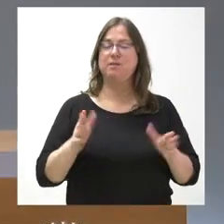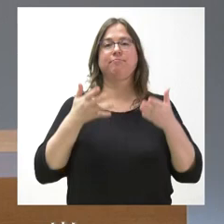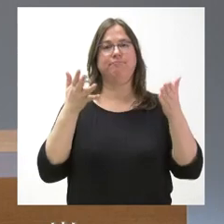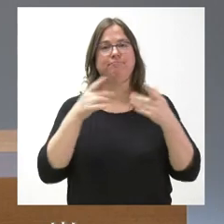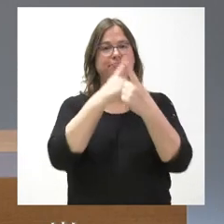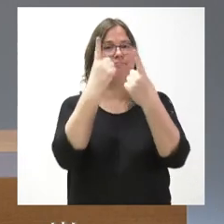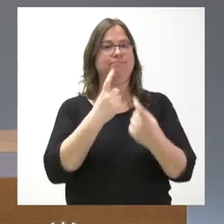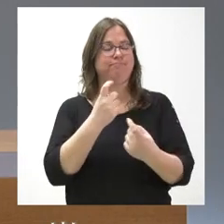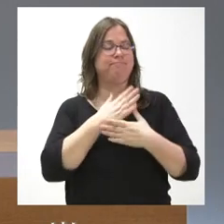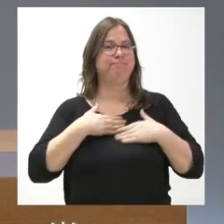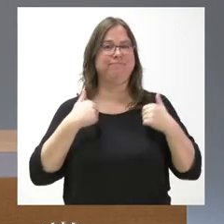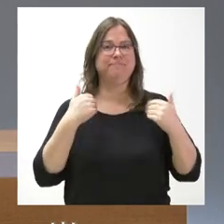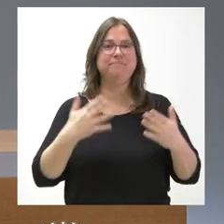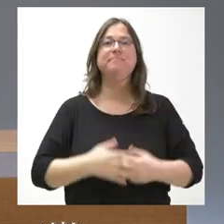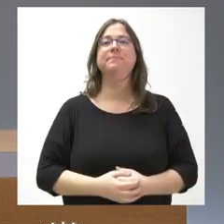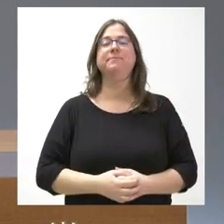espera de sus preguntas